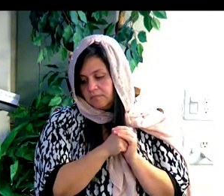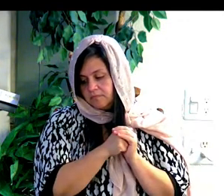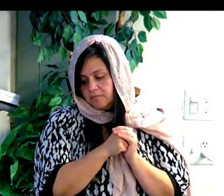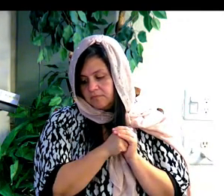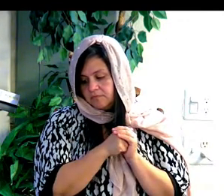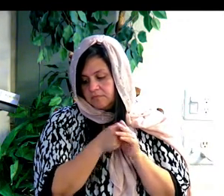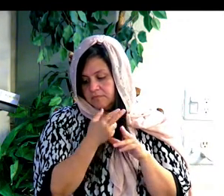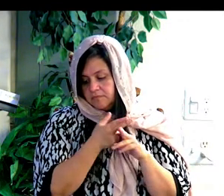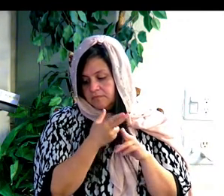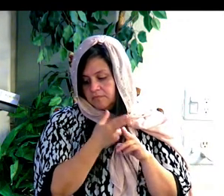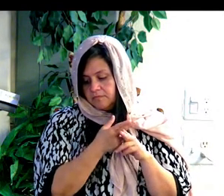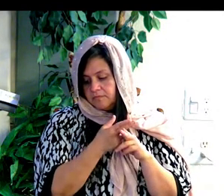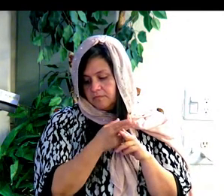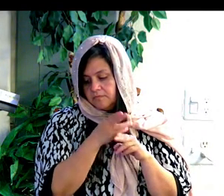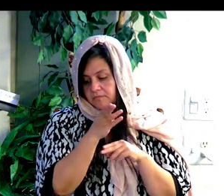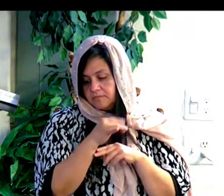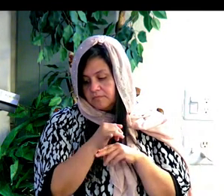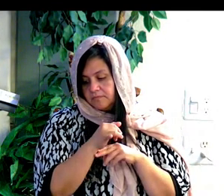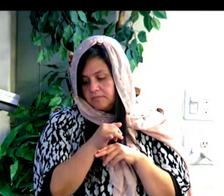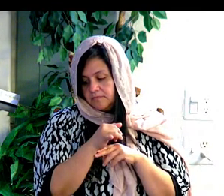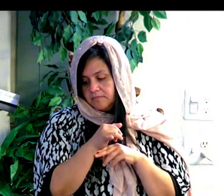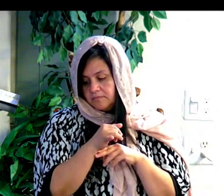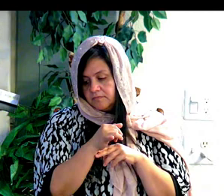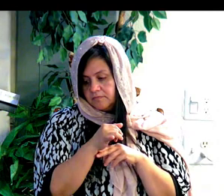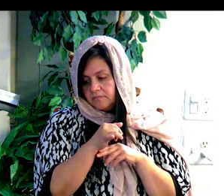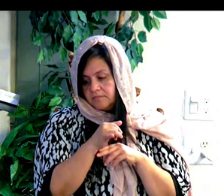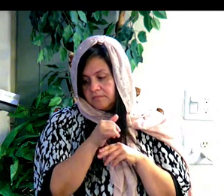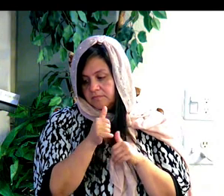will be called the Lord our righteous.